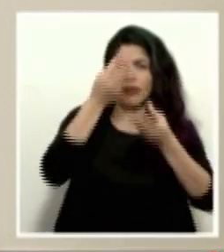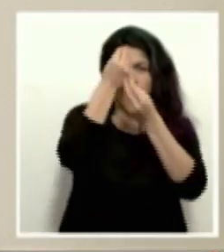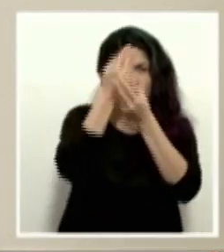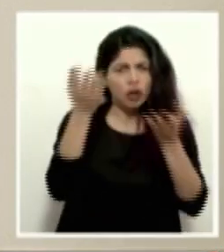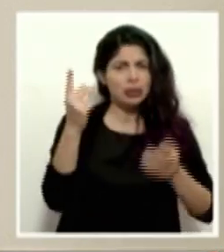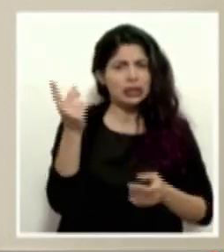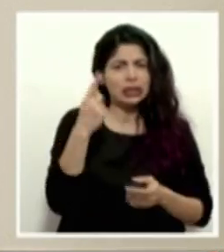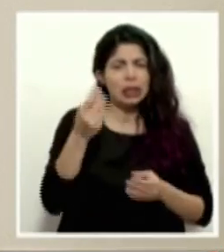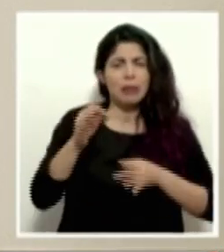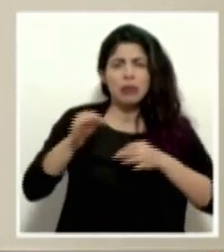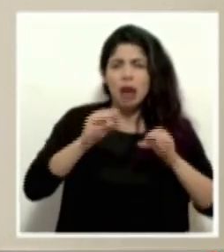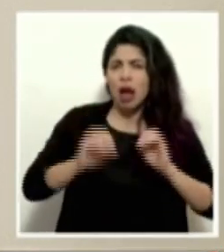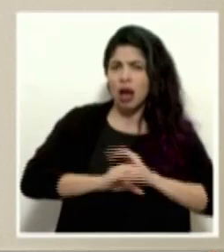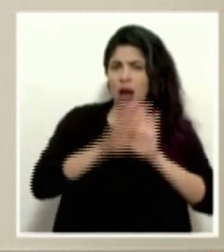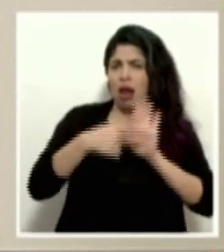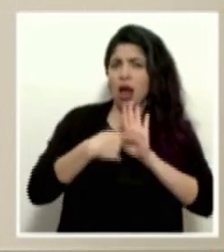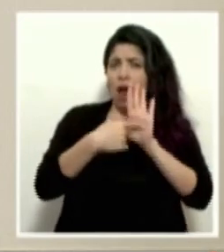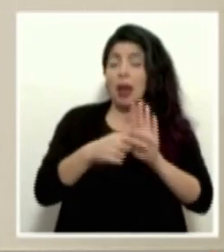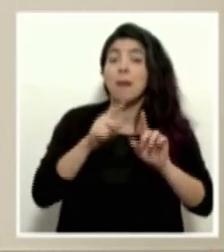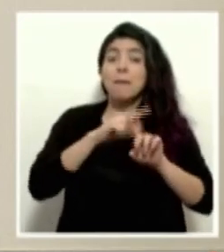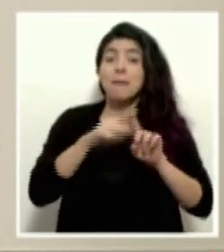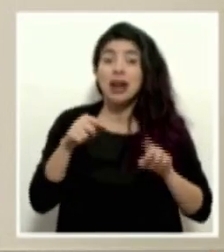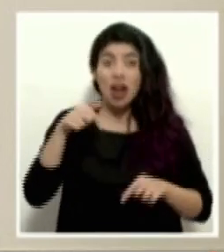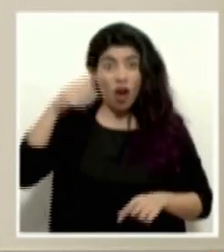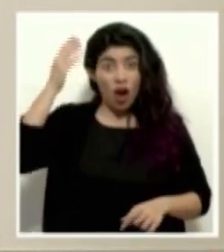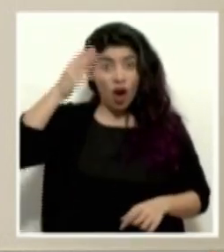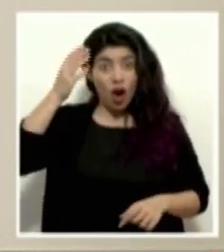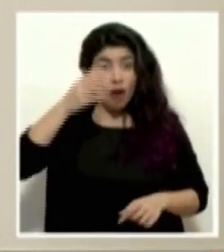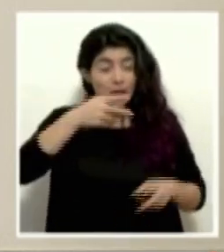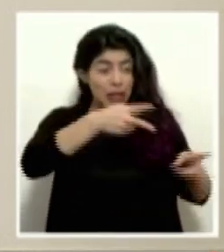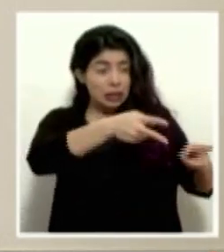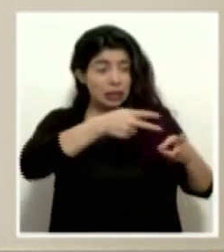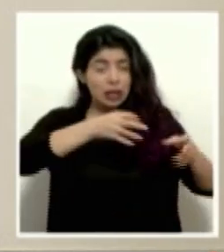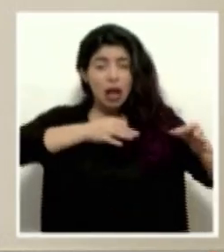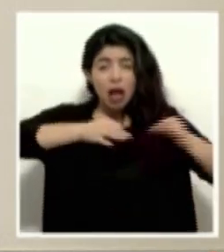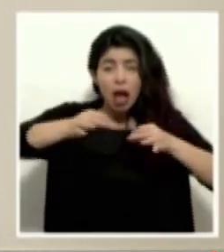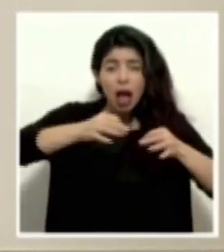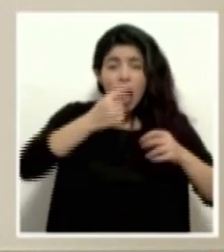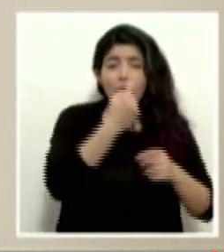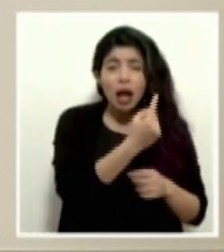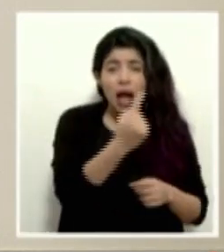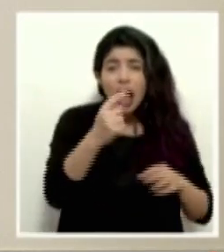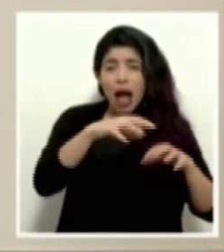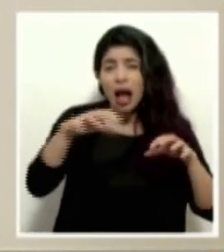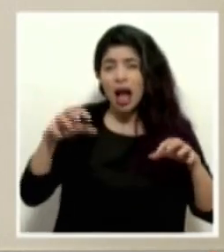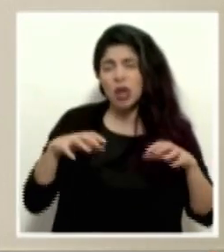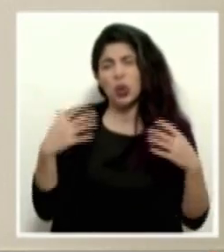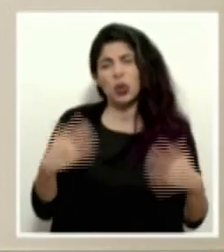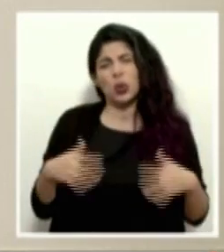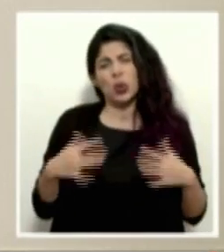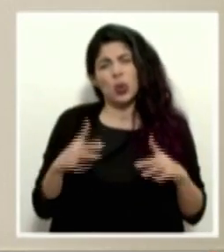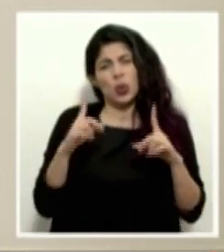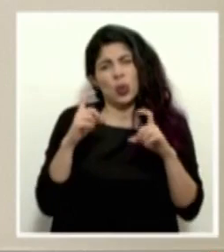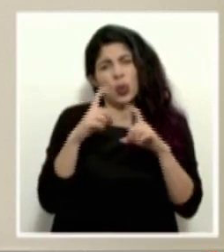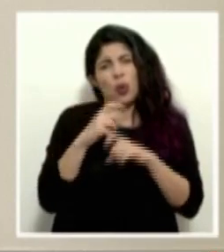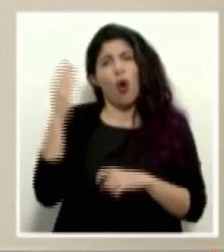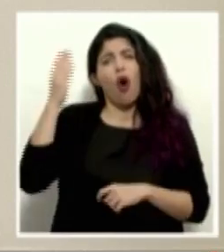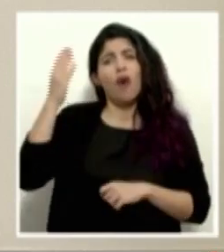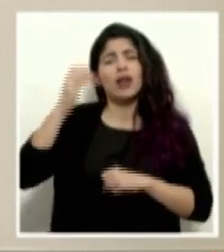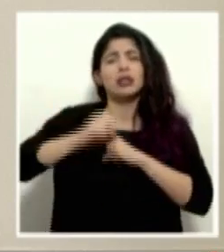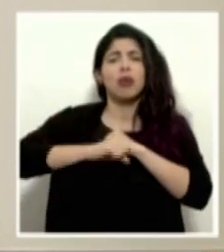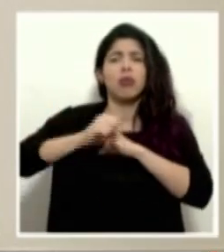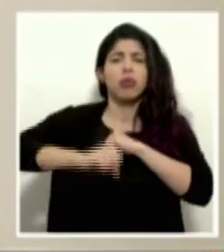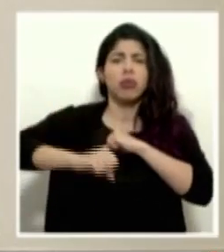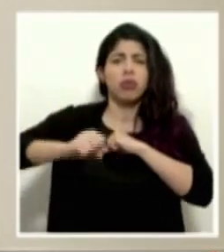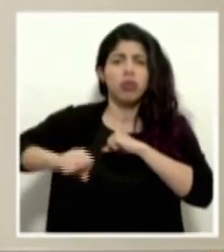lo más claro, pero en realidad mencionarlos en la misma conferencia de prensa sería por cantón muy complejo, o muy complicado, haría la conferencia muy